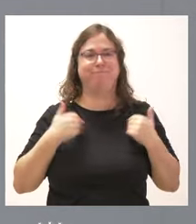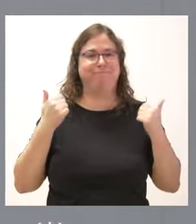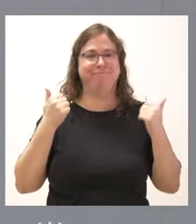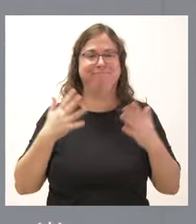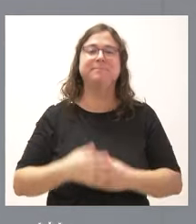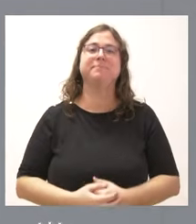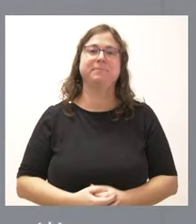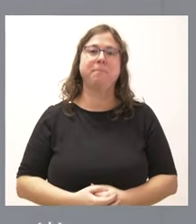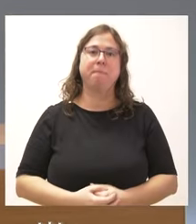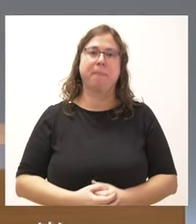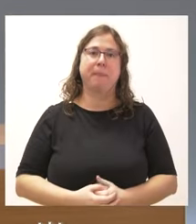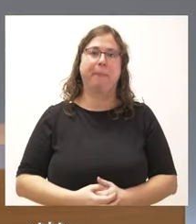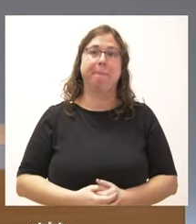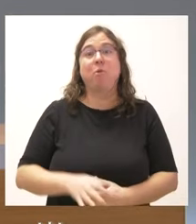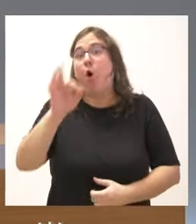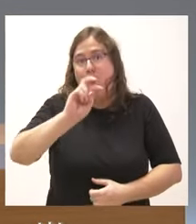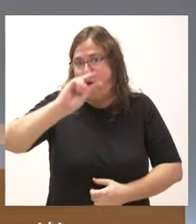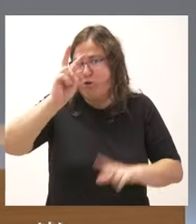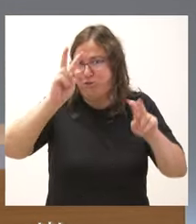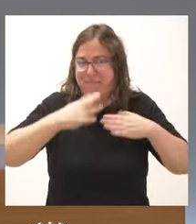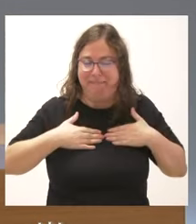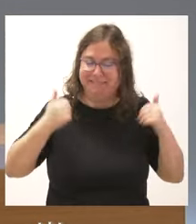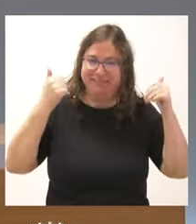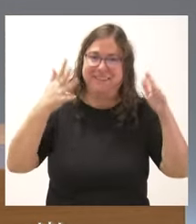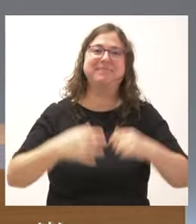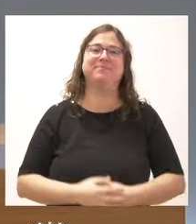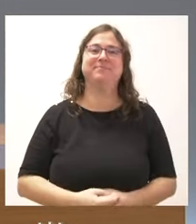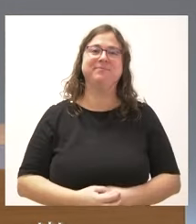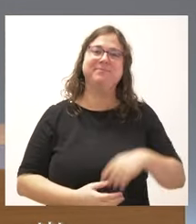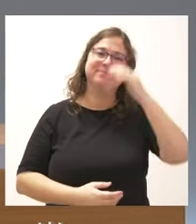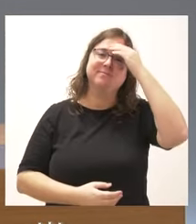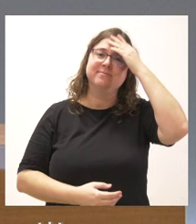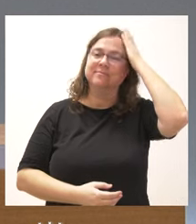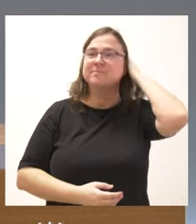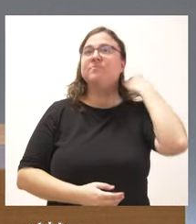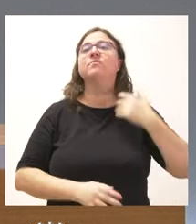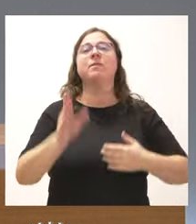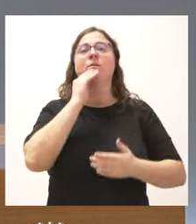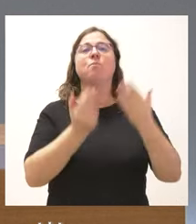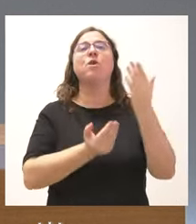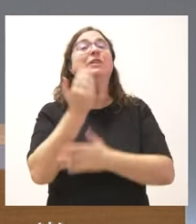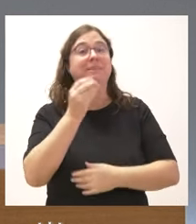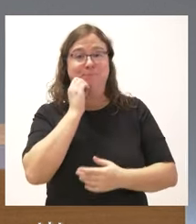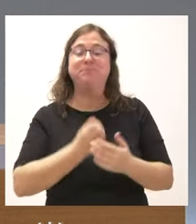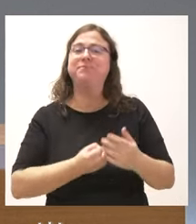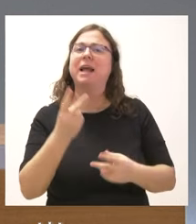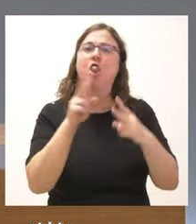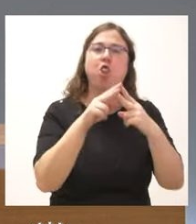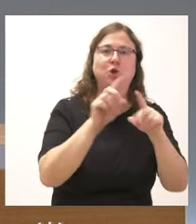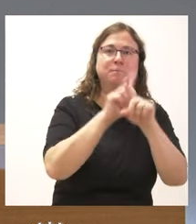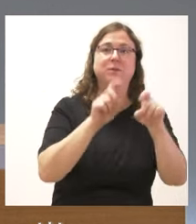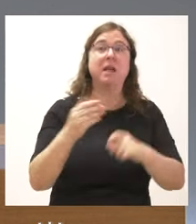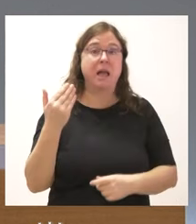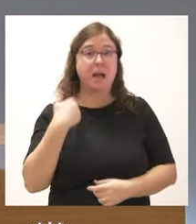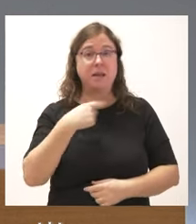en el orden del día o cualquier asunto que ustedes quieran señalar. ¿Qué tal? Buenos días. Buenos días. Tenía dos cuestiones. Ayer